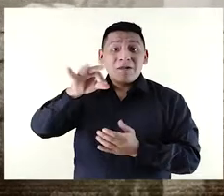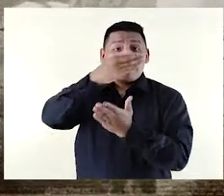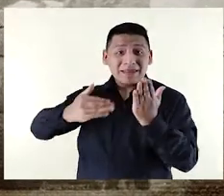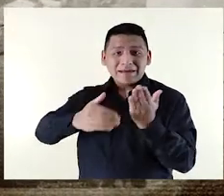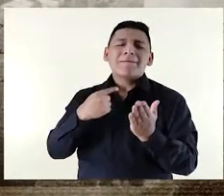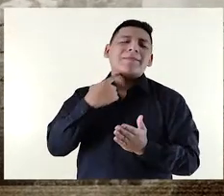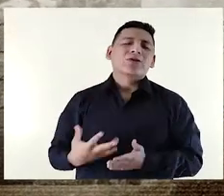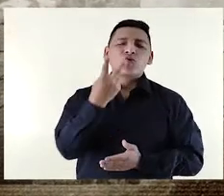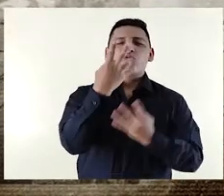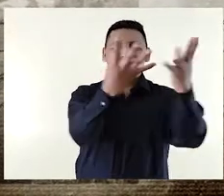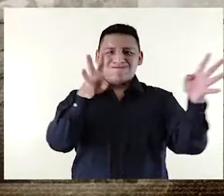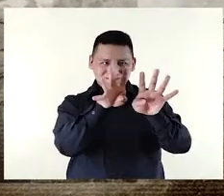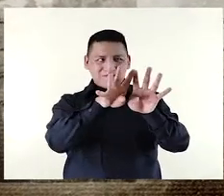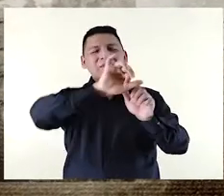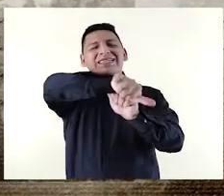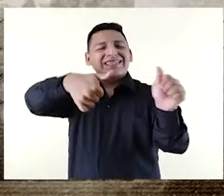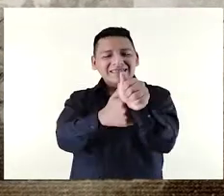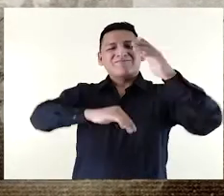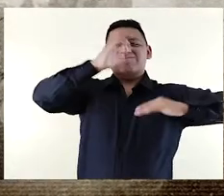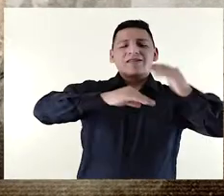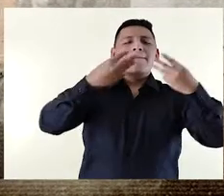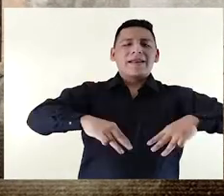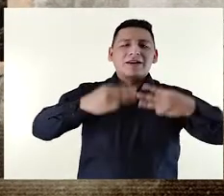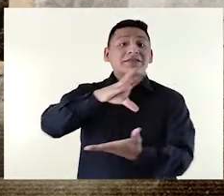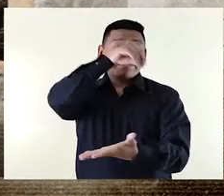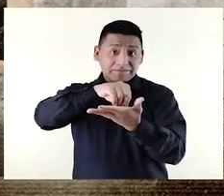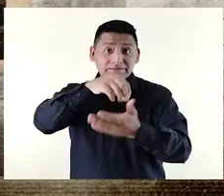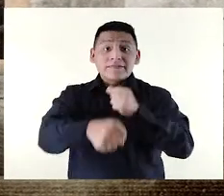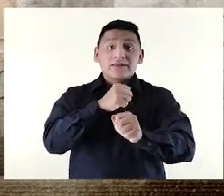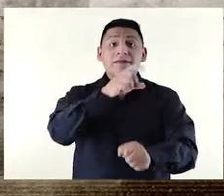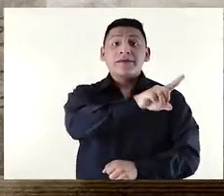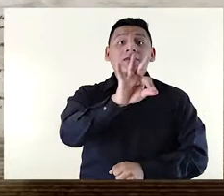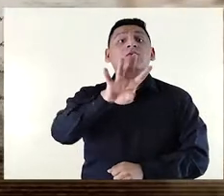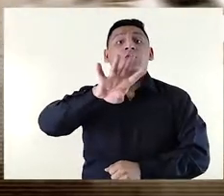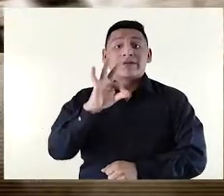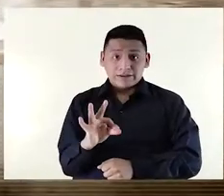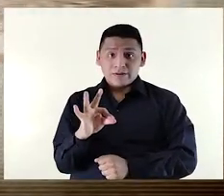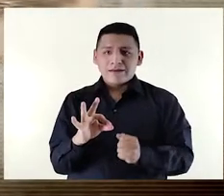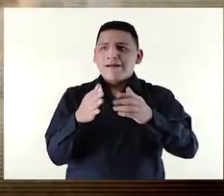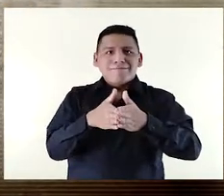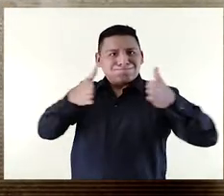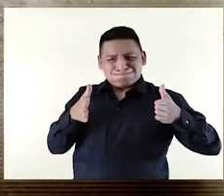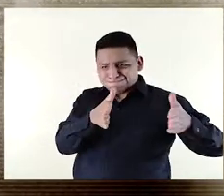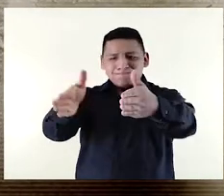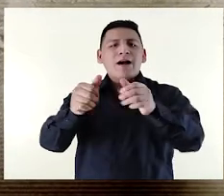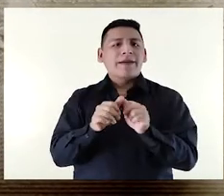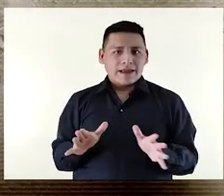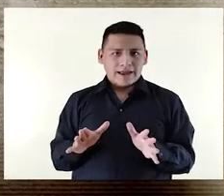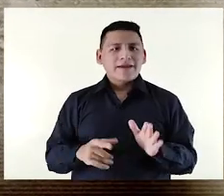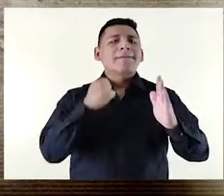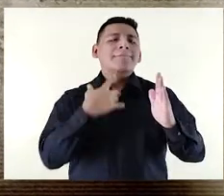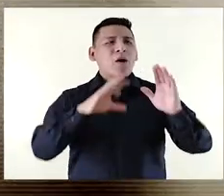la mitad de su área expropiada para construir a sus espaldas el Mercado Central. En 1949, la ampliación de la Avenida